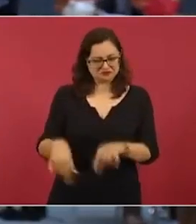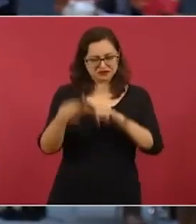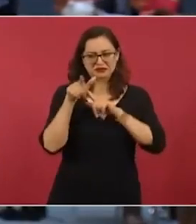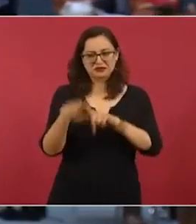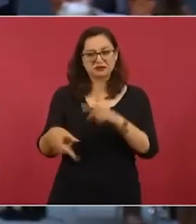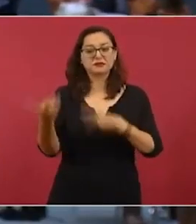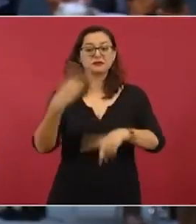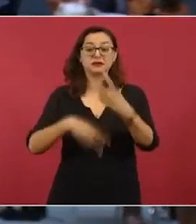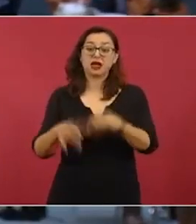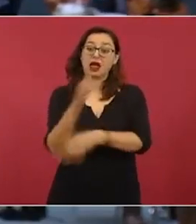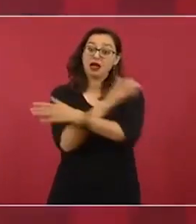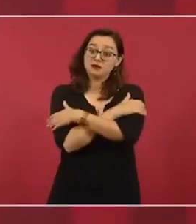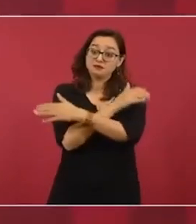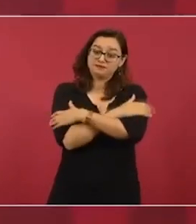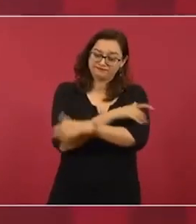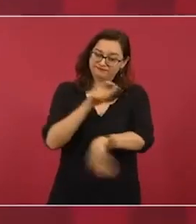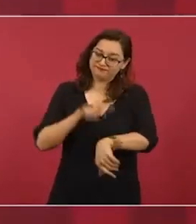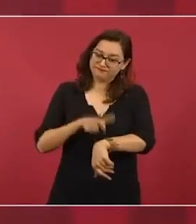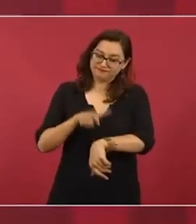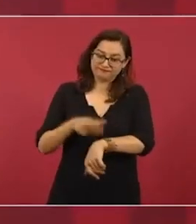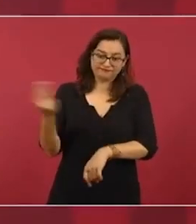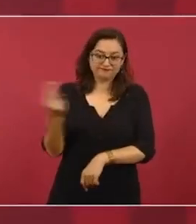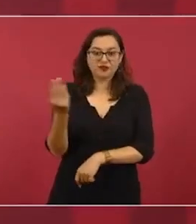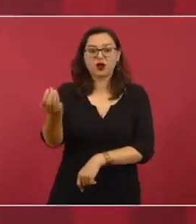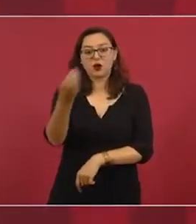Un abrazo. Ya es la hora del desayuno.